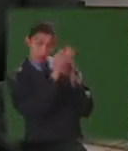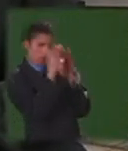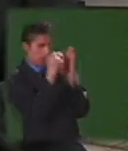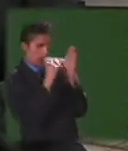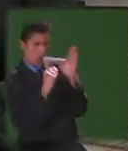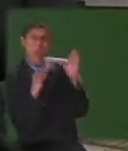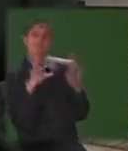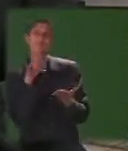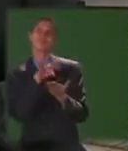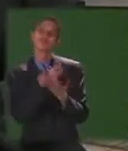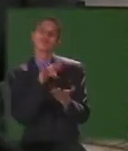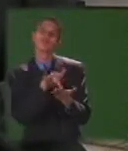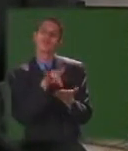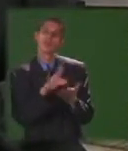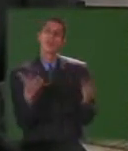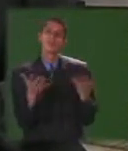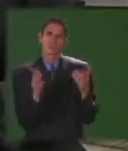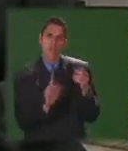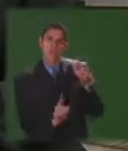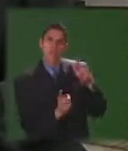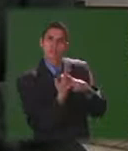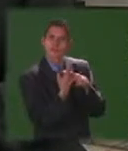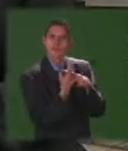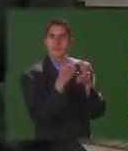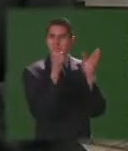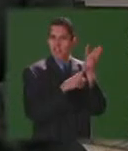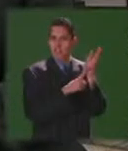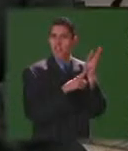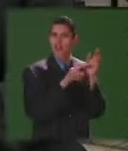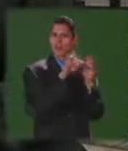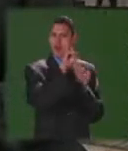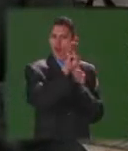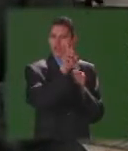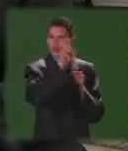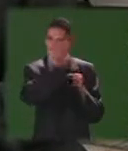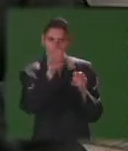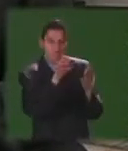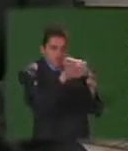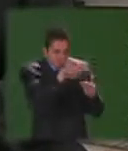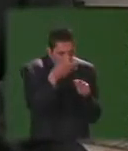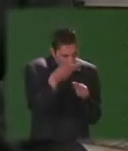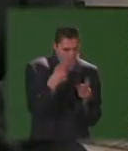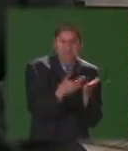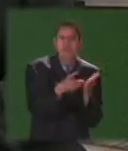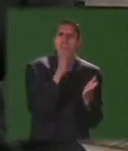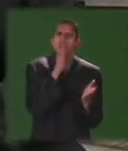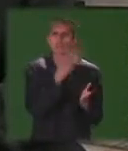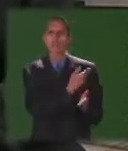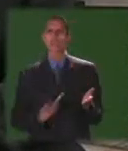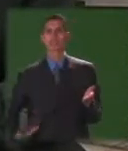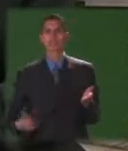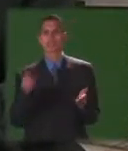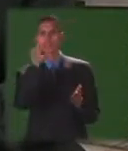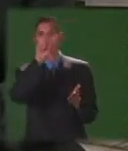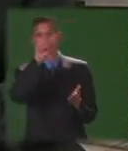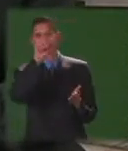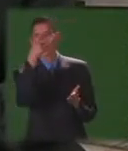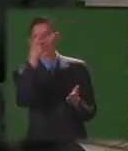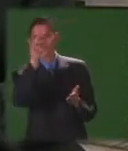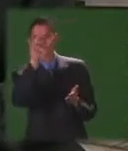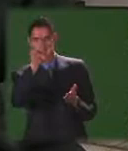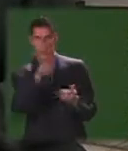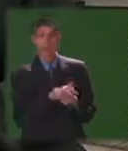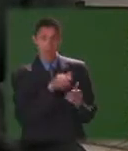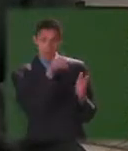reforma asistimos digamos a la creación del decreto orgánico de 1870 bajo la presidencia de Eustorgio